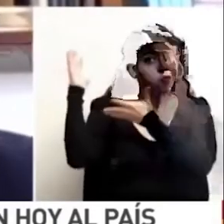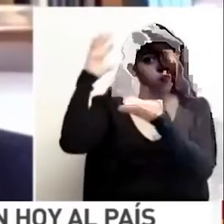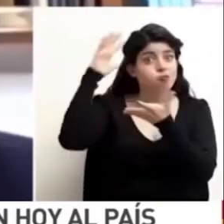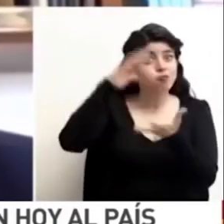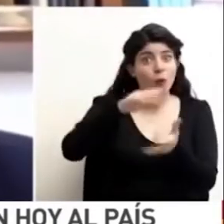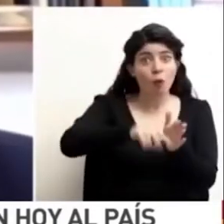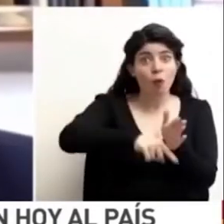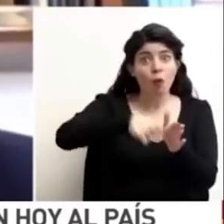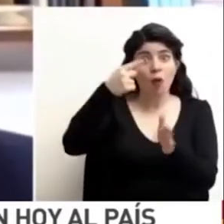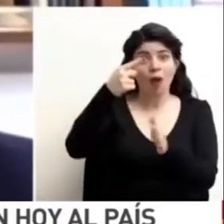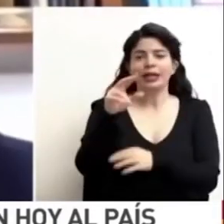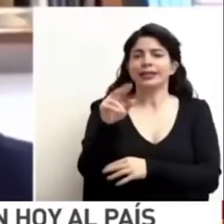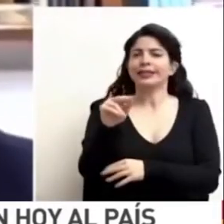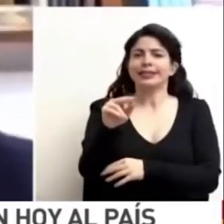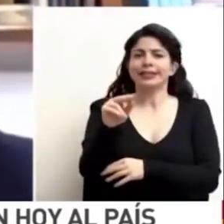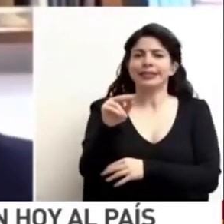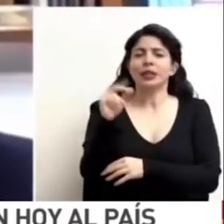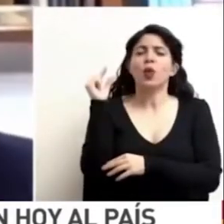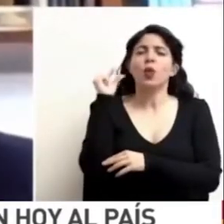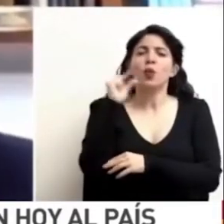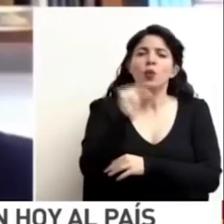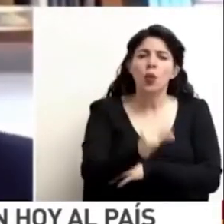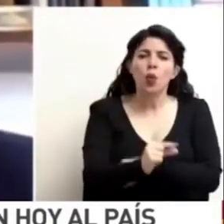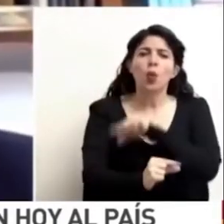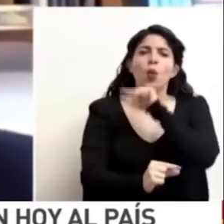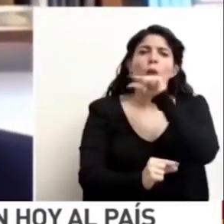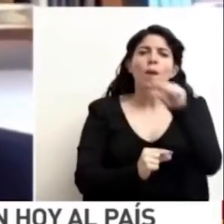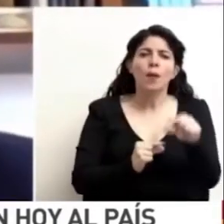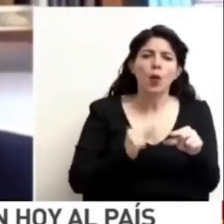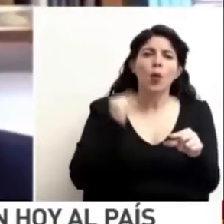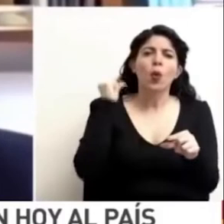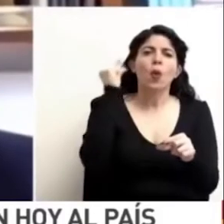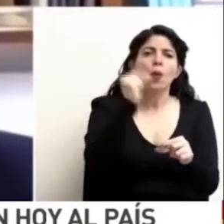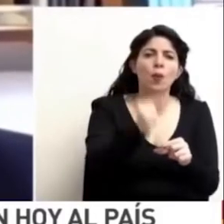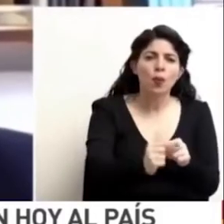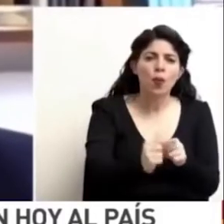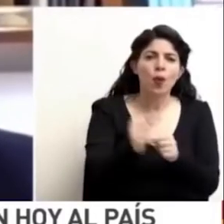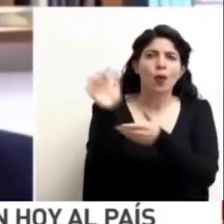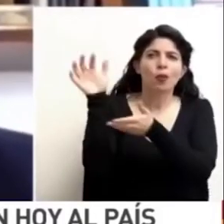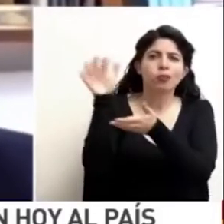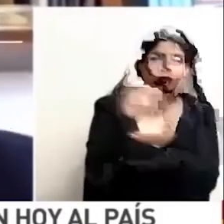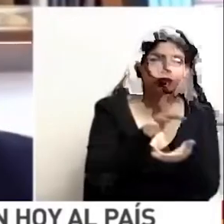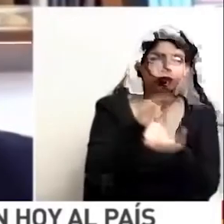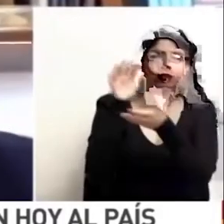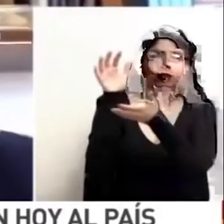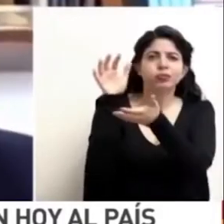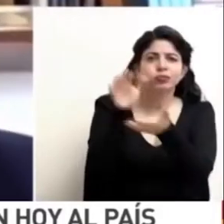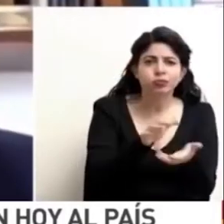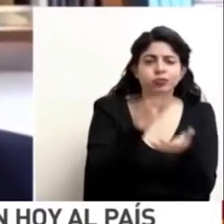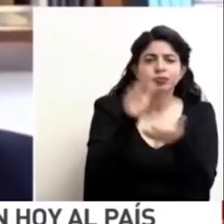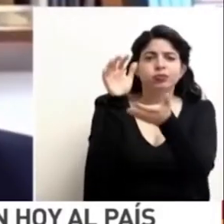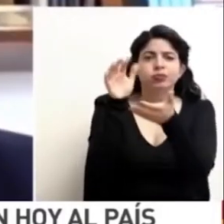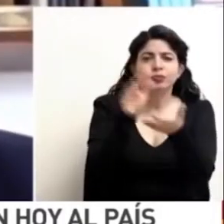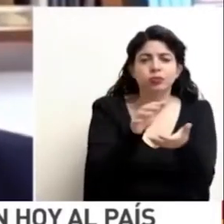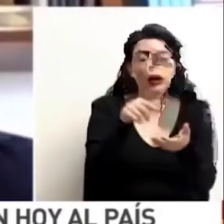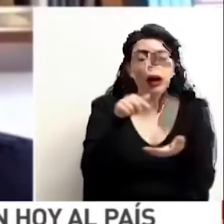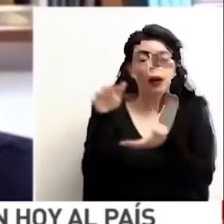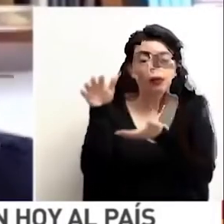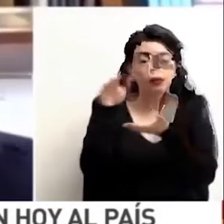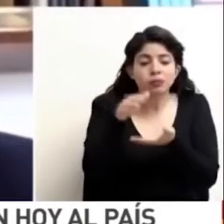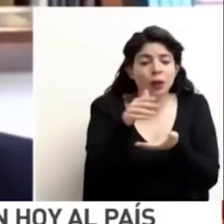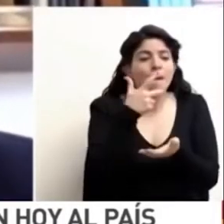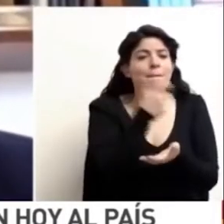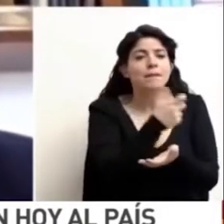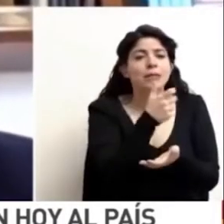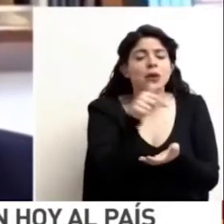de una sola vez, sino que de forma progresiva irán llegando para ir haciendo la vacunación según la